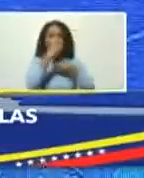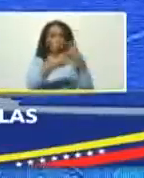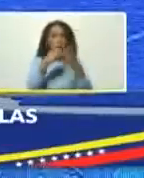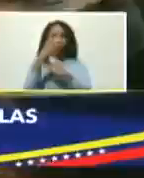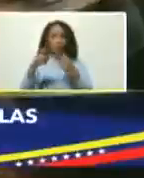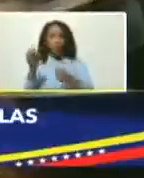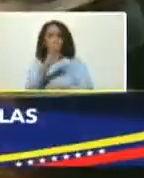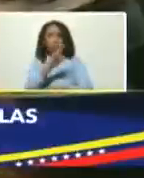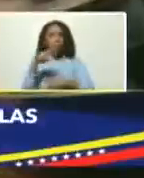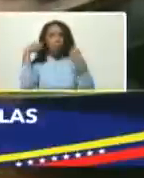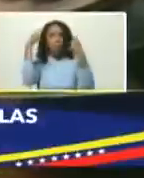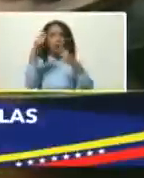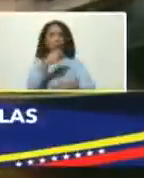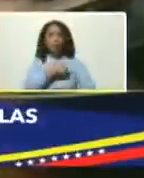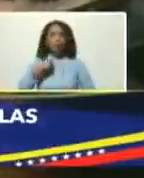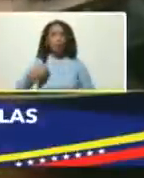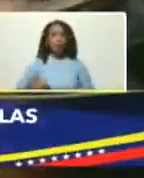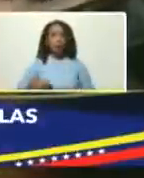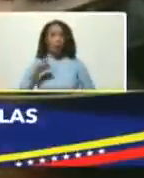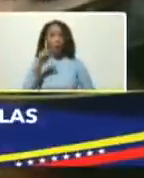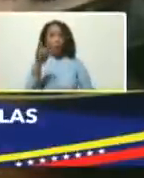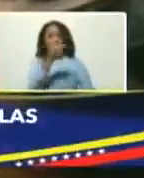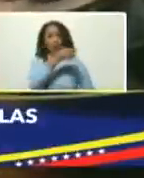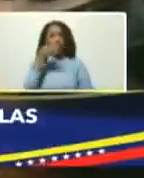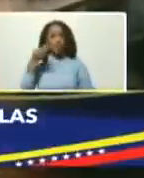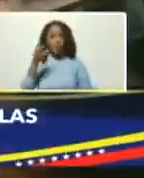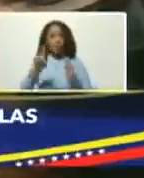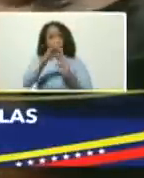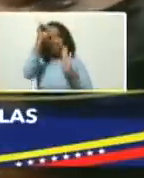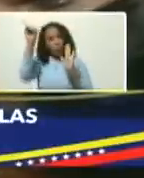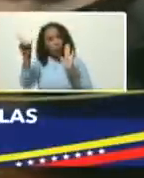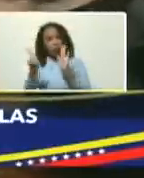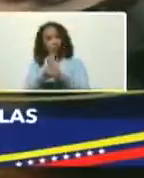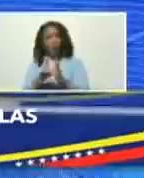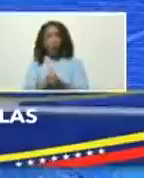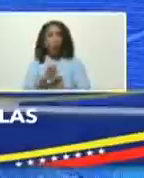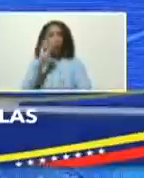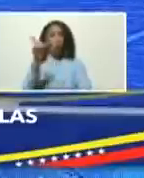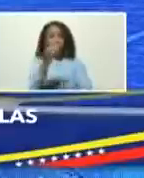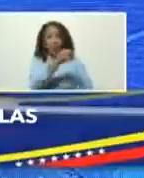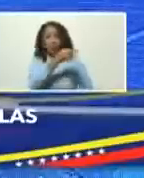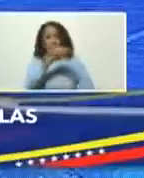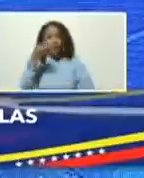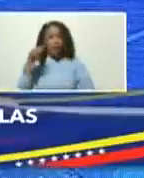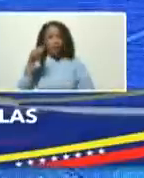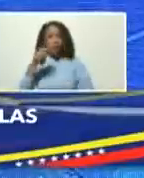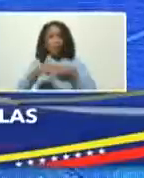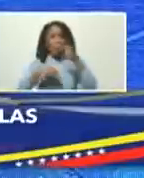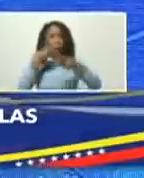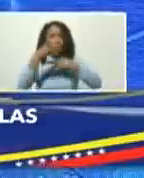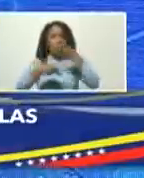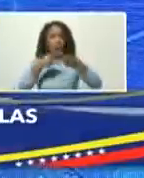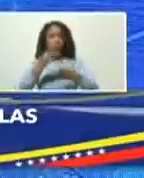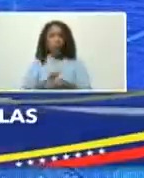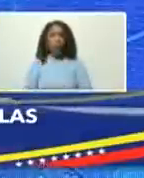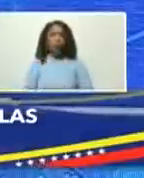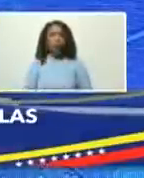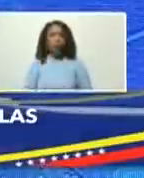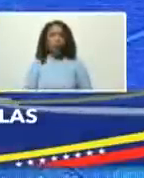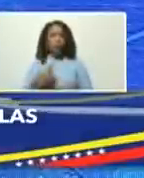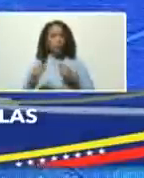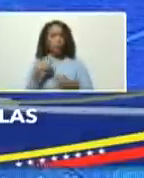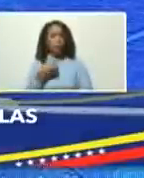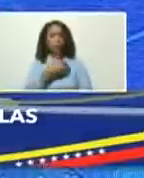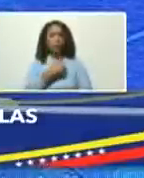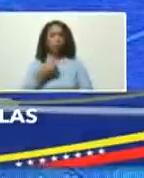República Popular China un excelente diplomático un excelente político pero yo